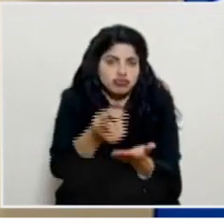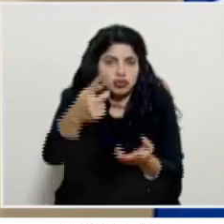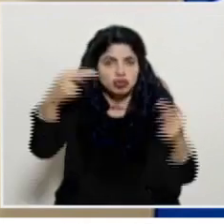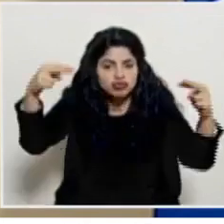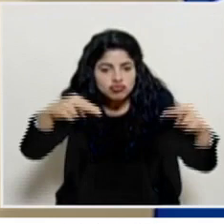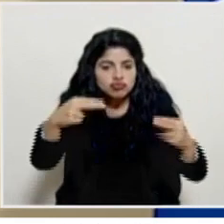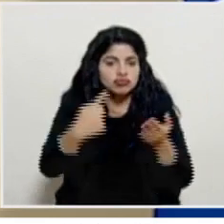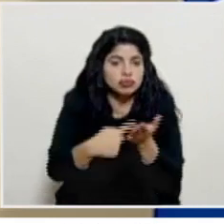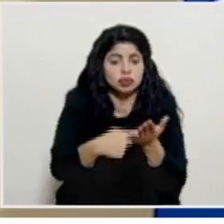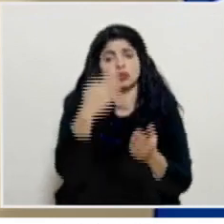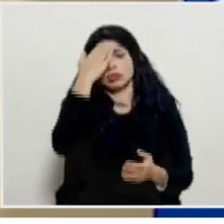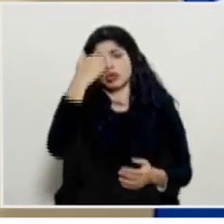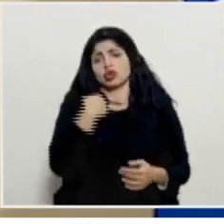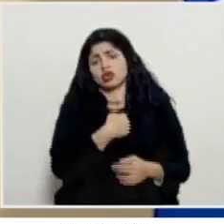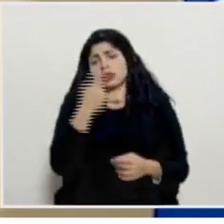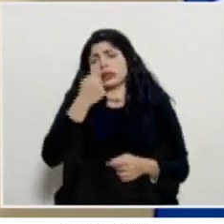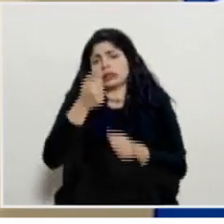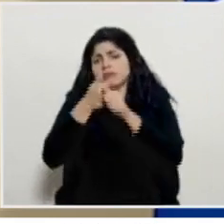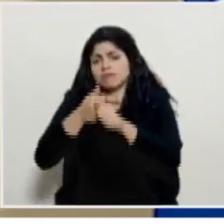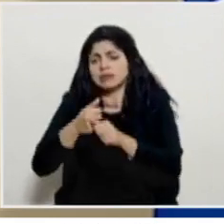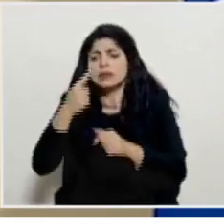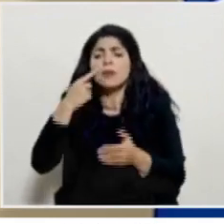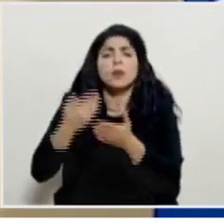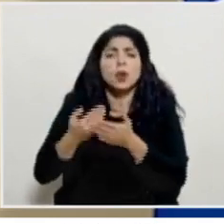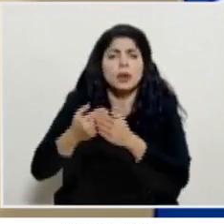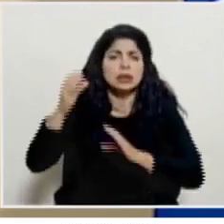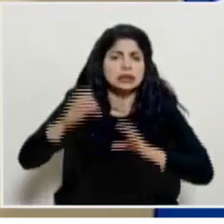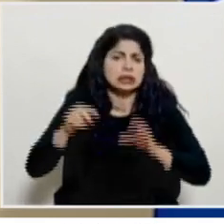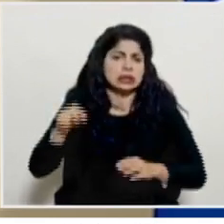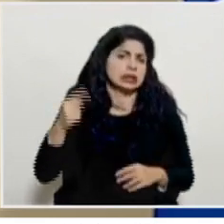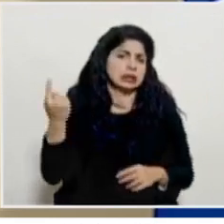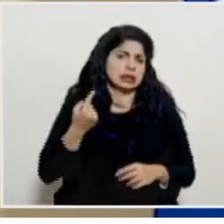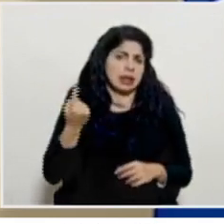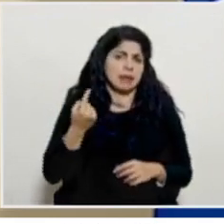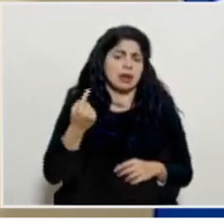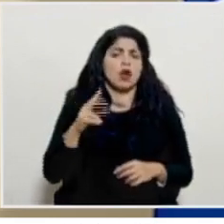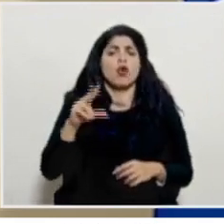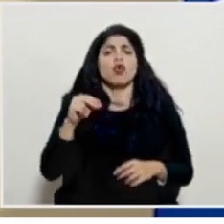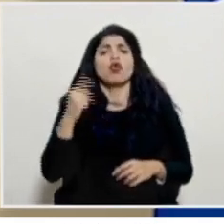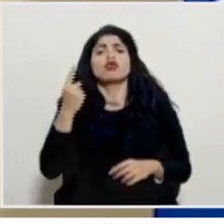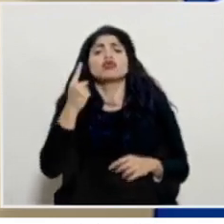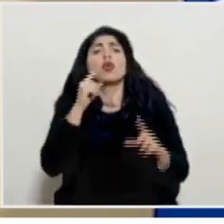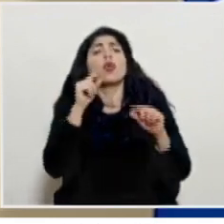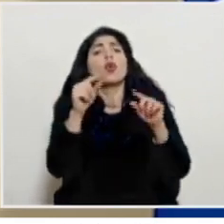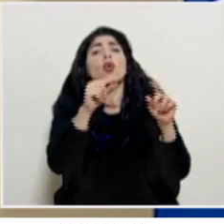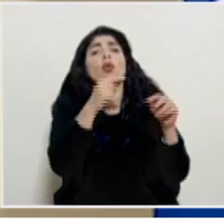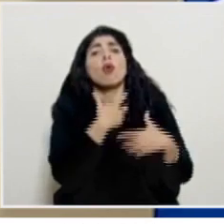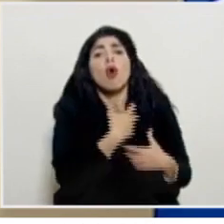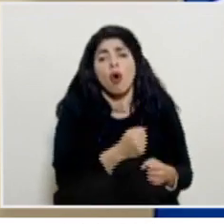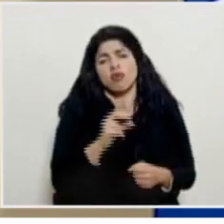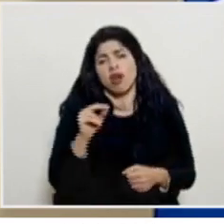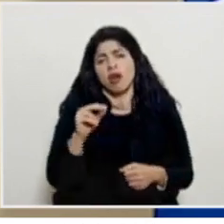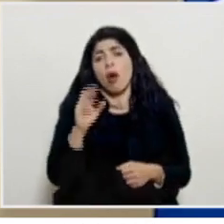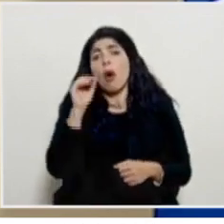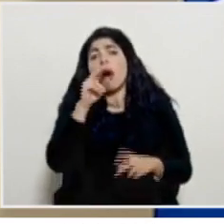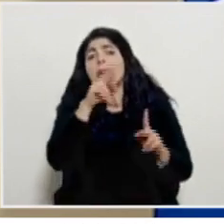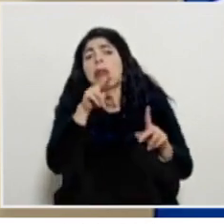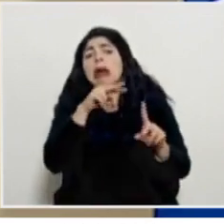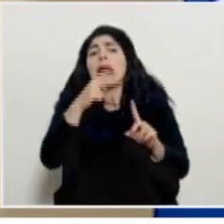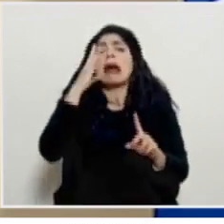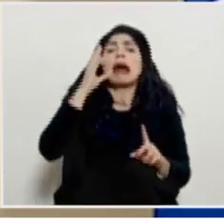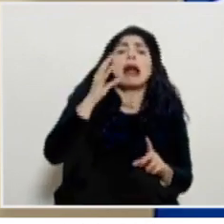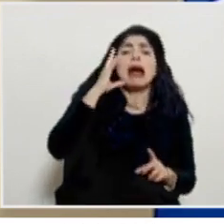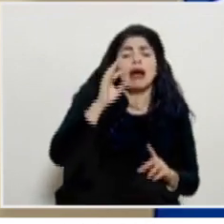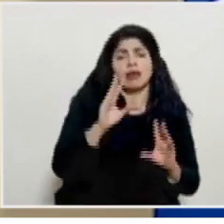nos seguiremos basando siempre en la ciencia en la evidencia científica y no solamente en rumores o percepciones